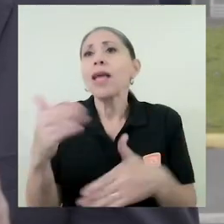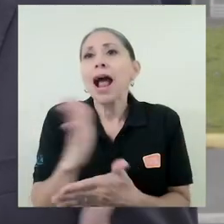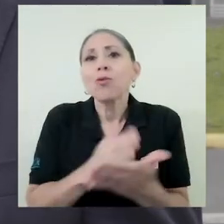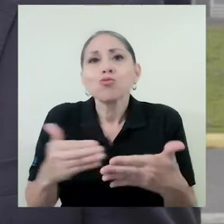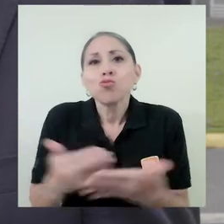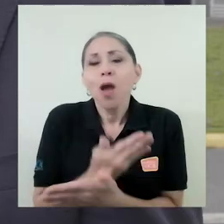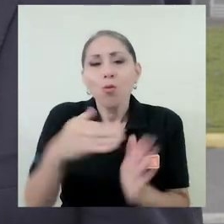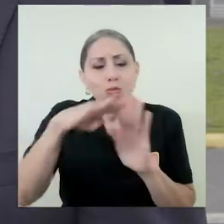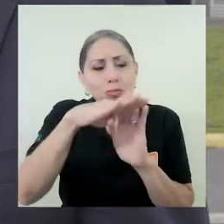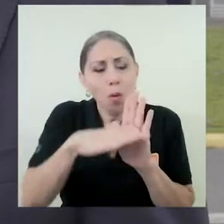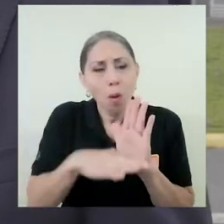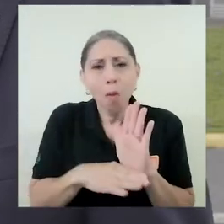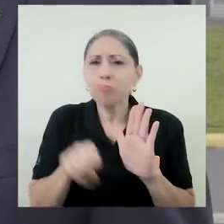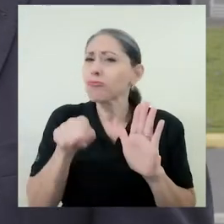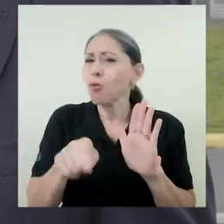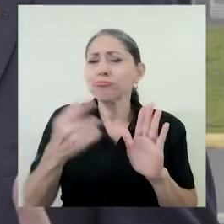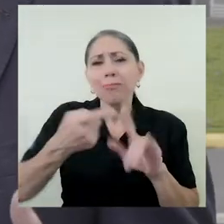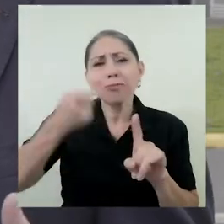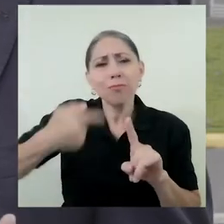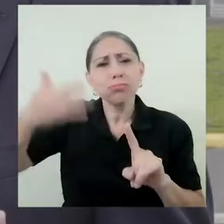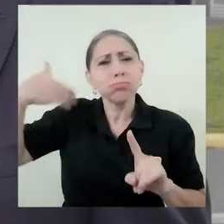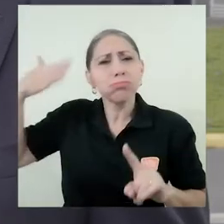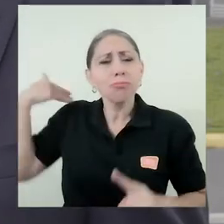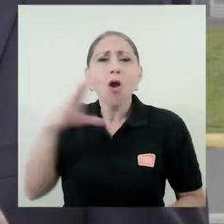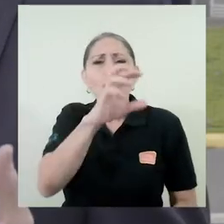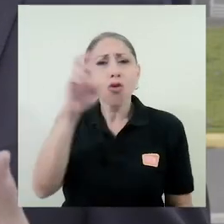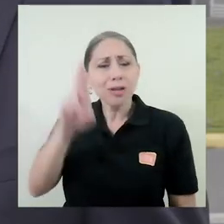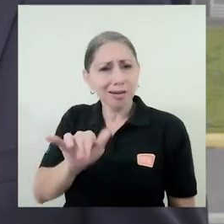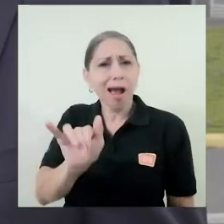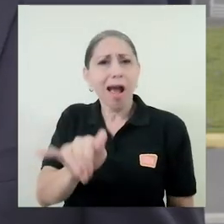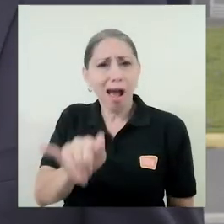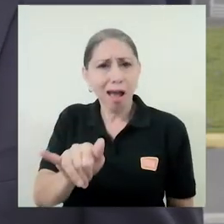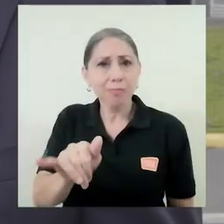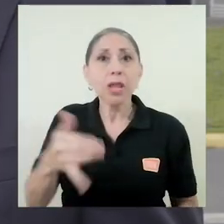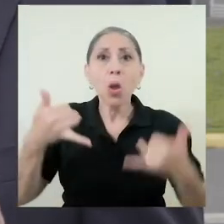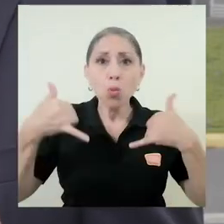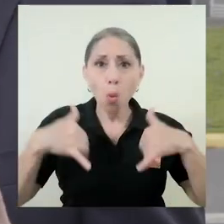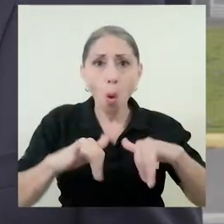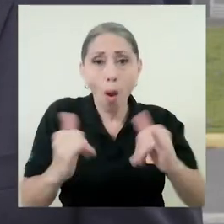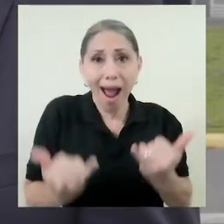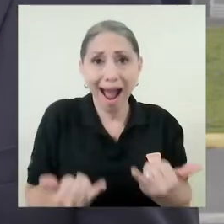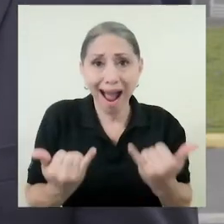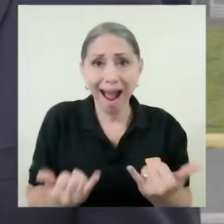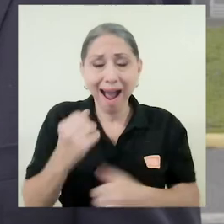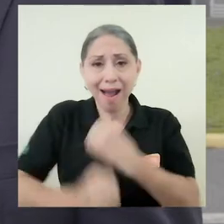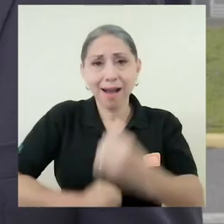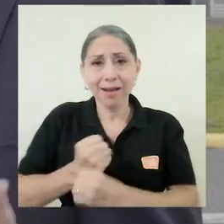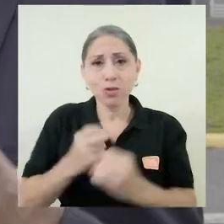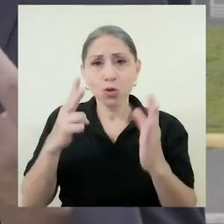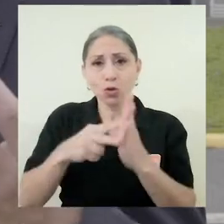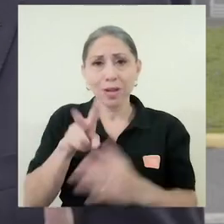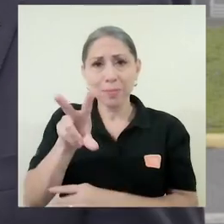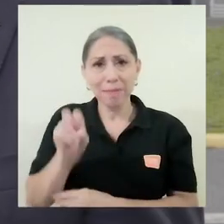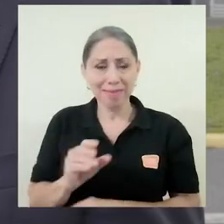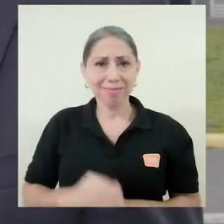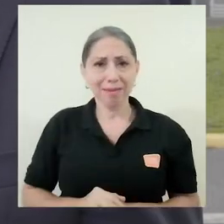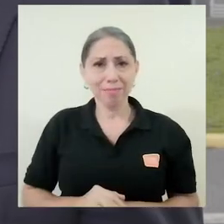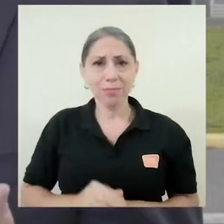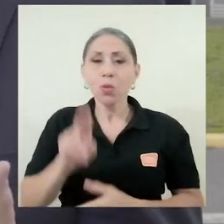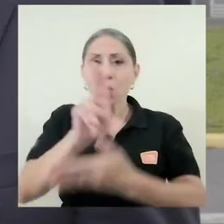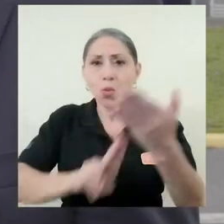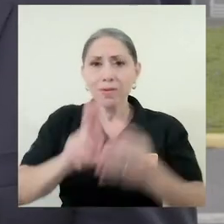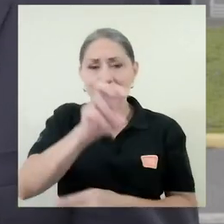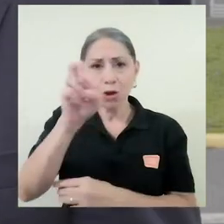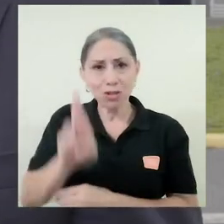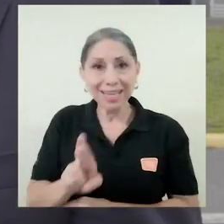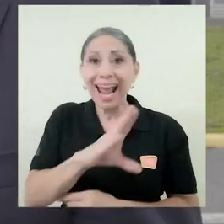histórica de Costa Rica. Y el hecho de que aún hoy, en el 2020, la Universidad de Costa Rica